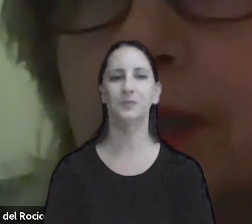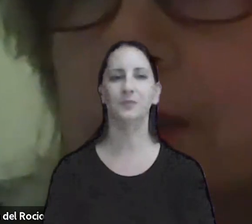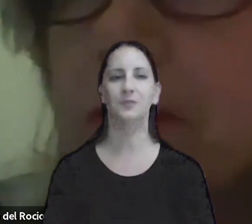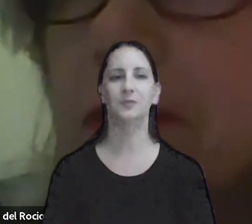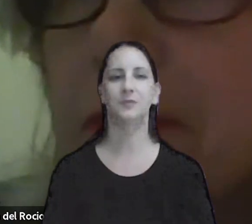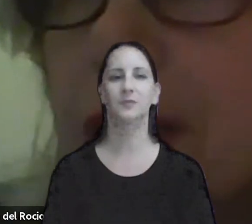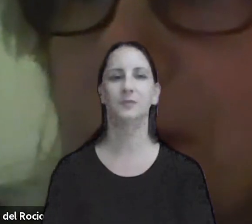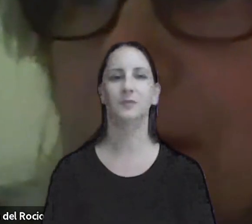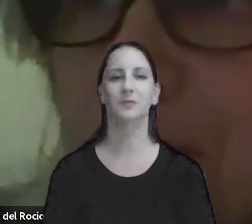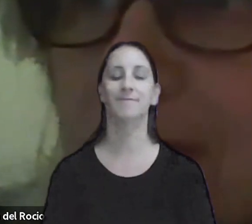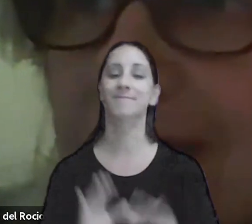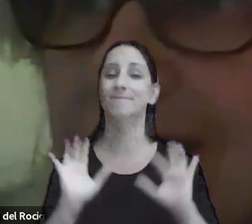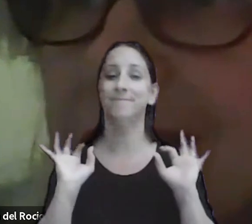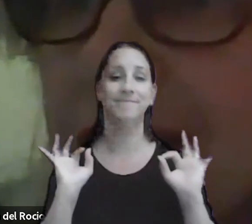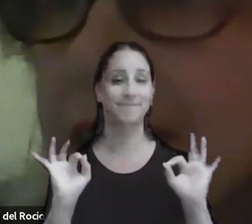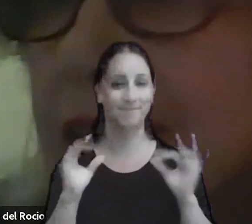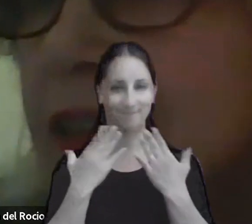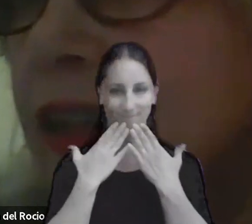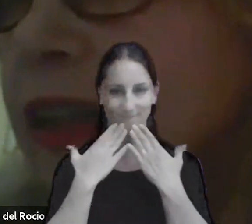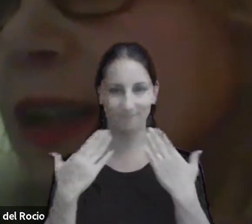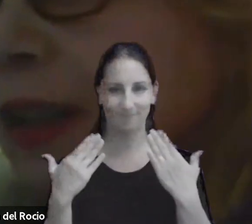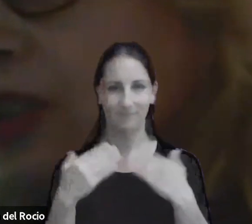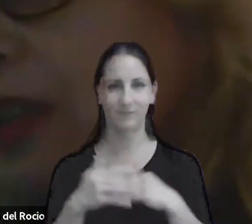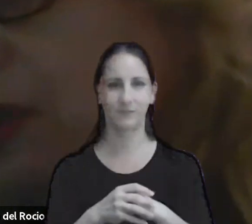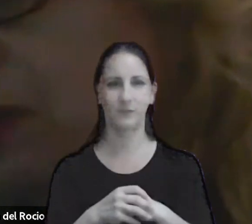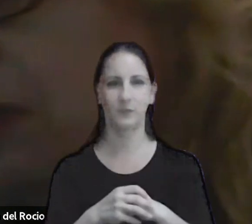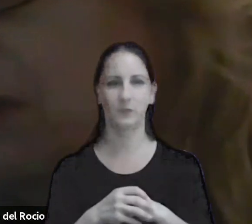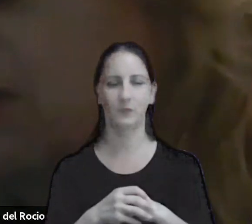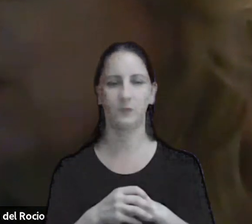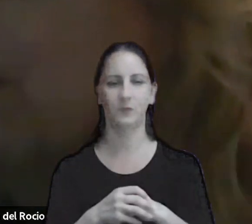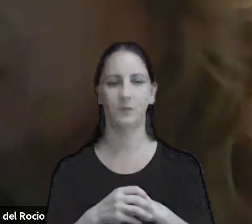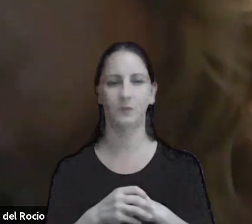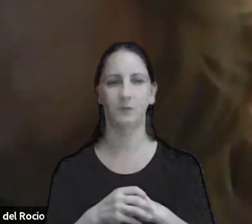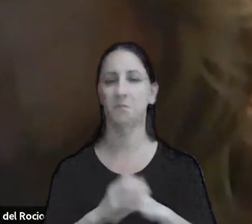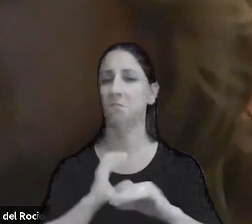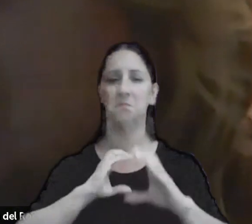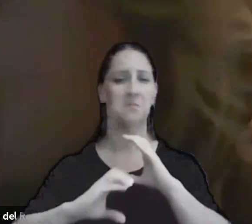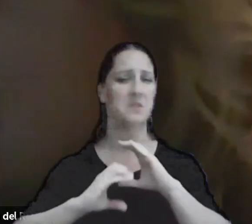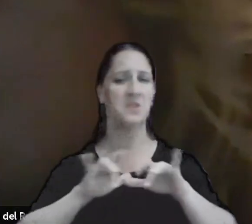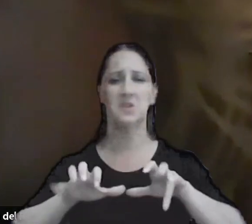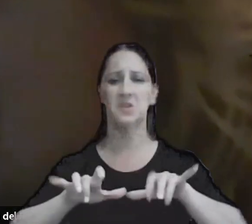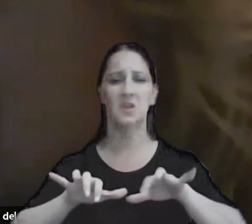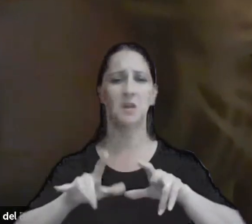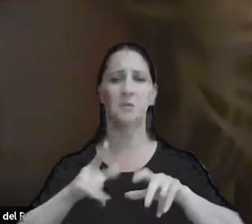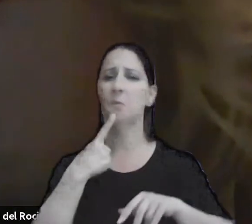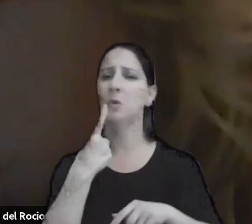bueno bárbara muchas gracias acá en el chat no veo más preguntas